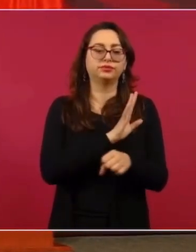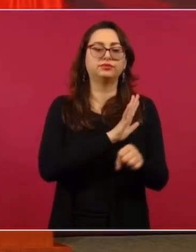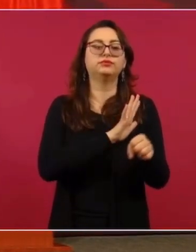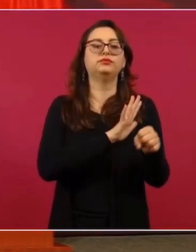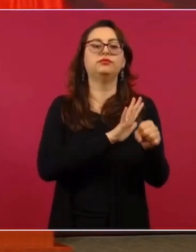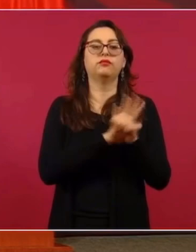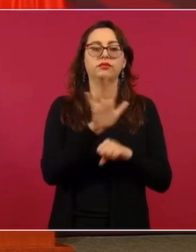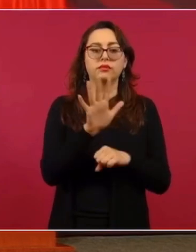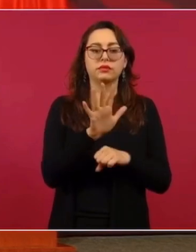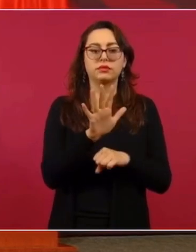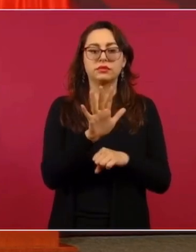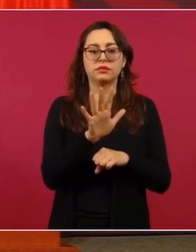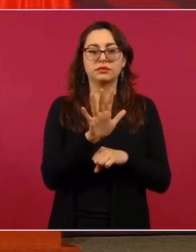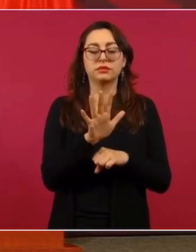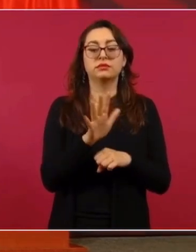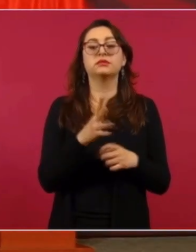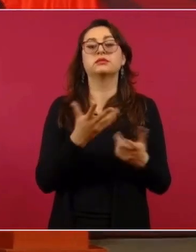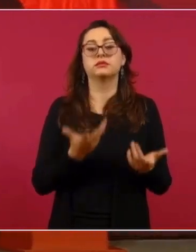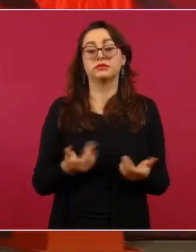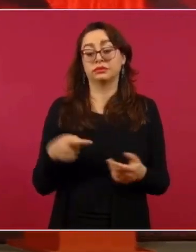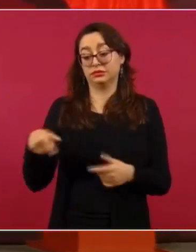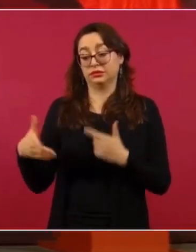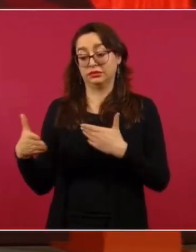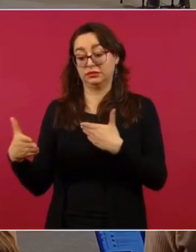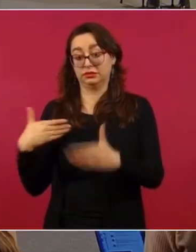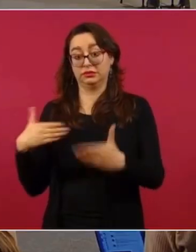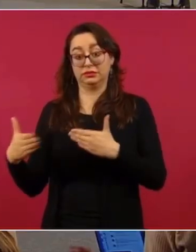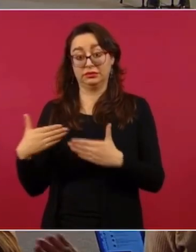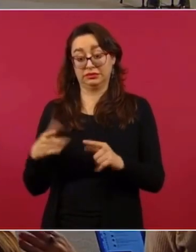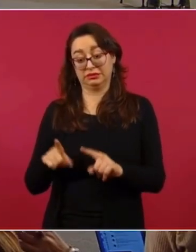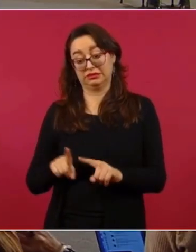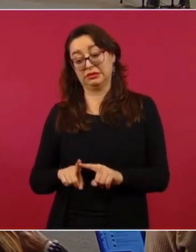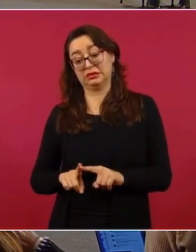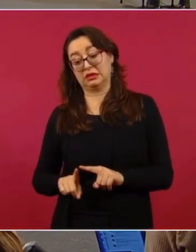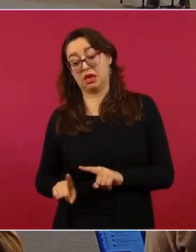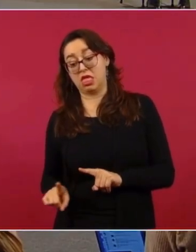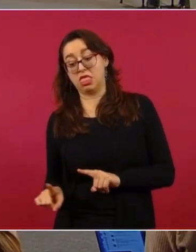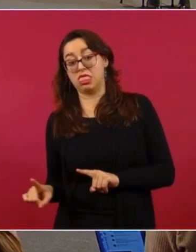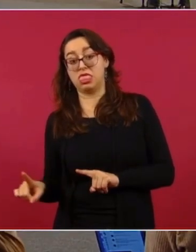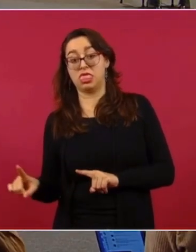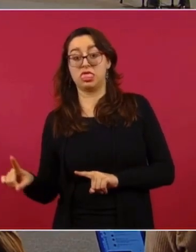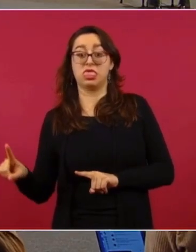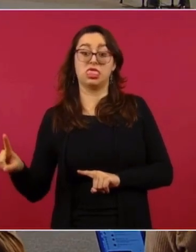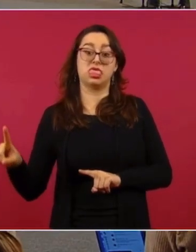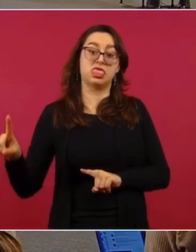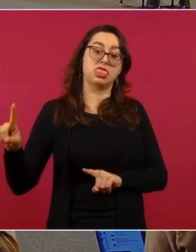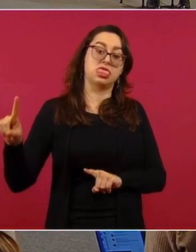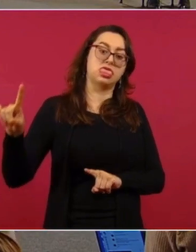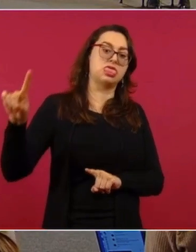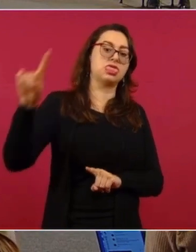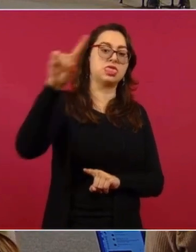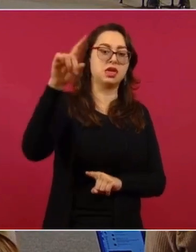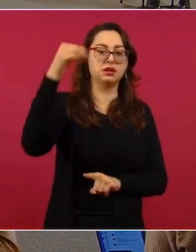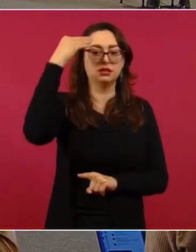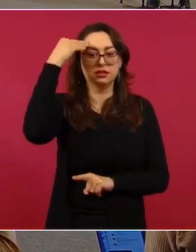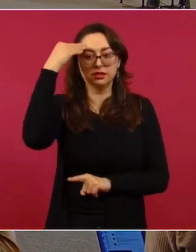la vuelta para la costa este lleva más tiempo.